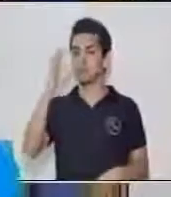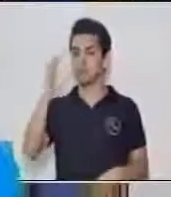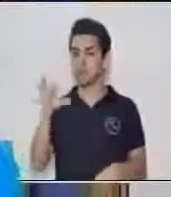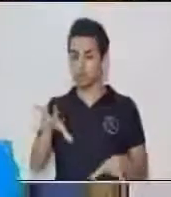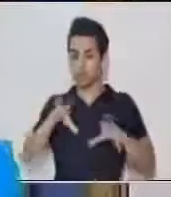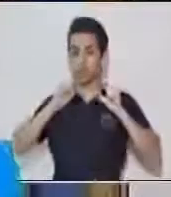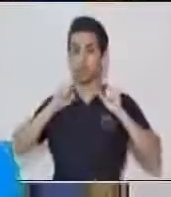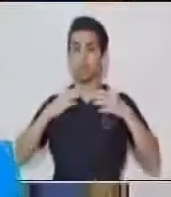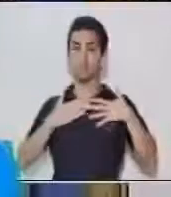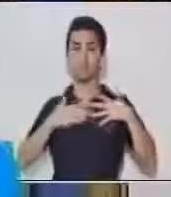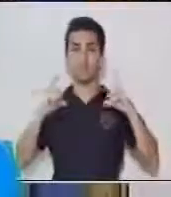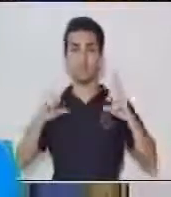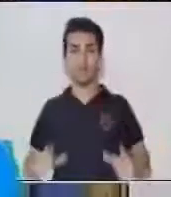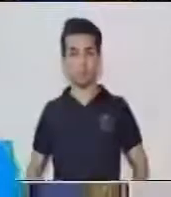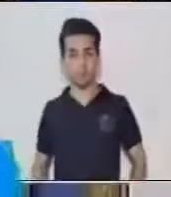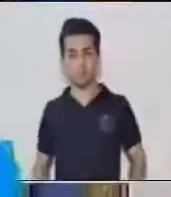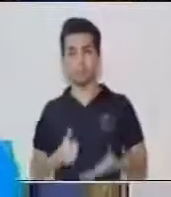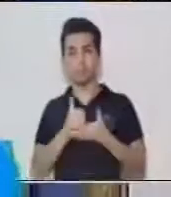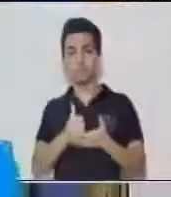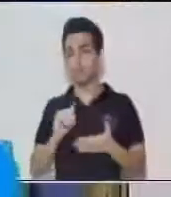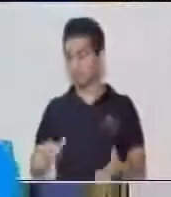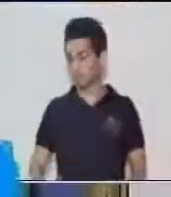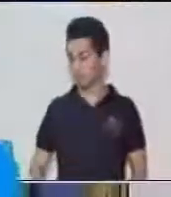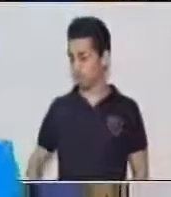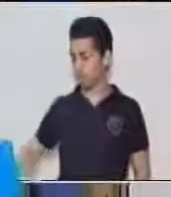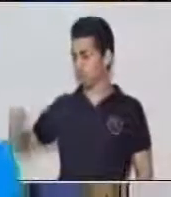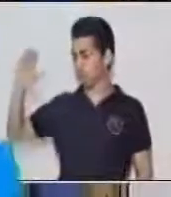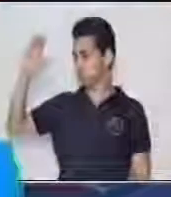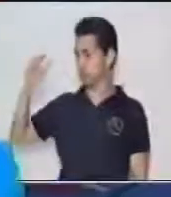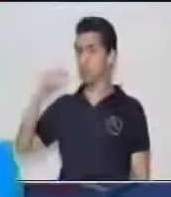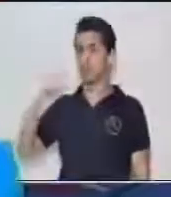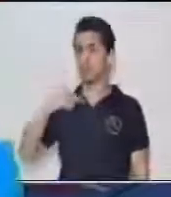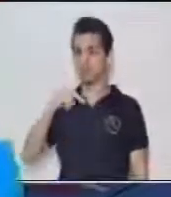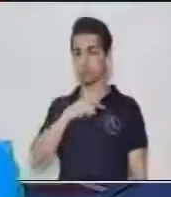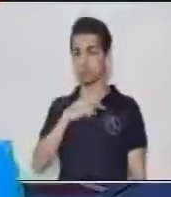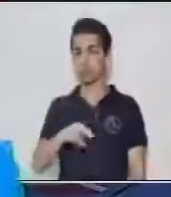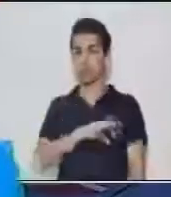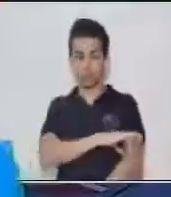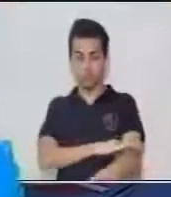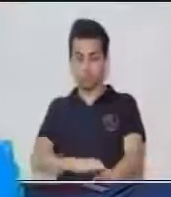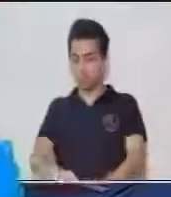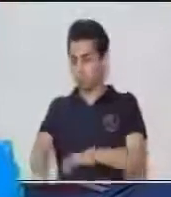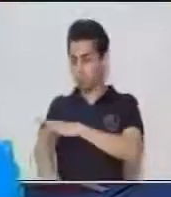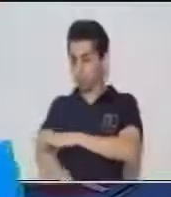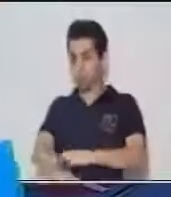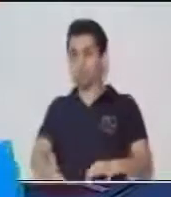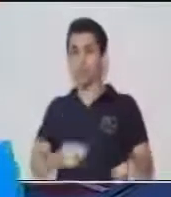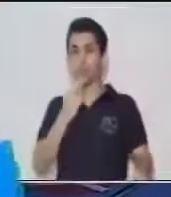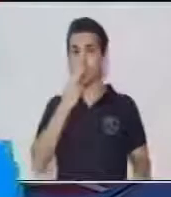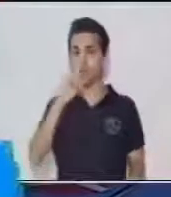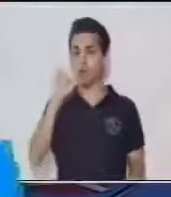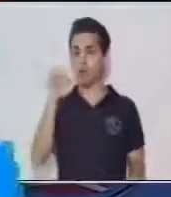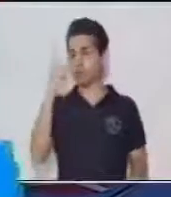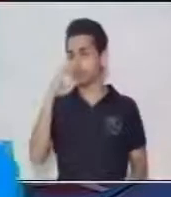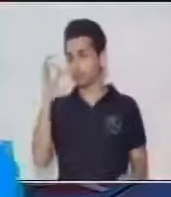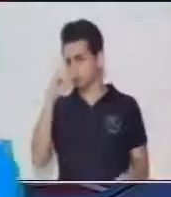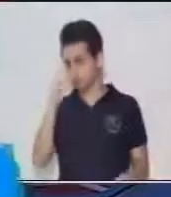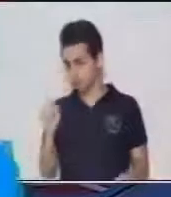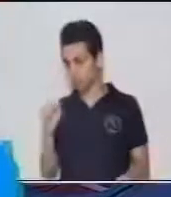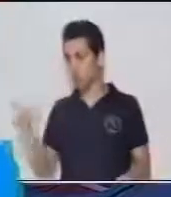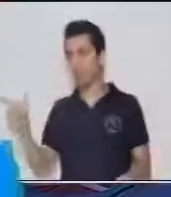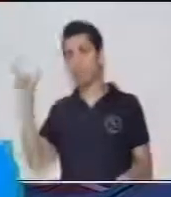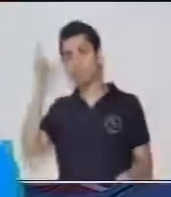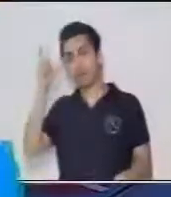alimentos y ayuda al crecimiento de nuestros huesos. Las vacas duermen en la granja y comen pasto.